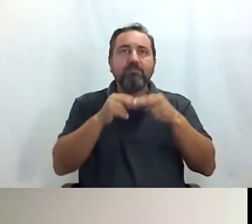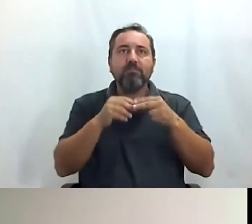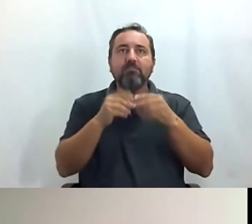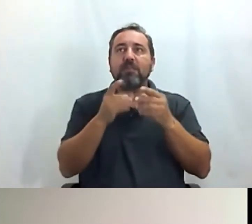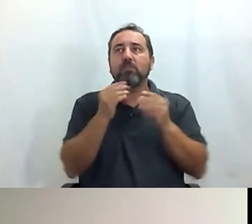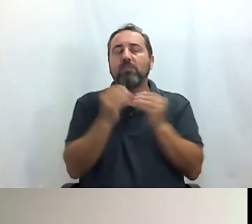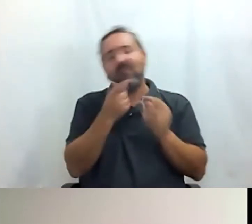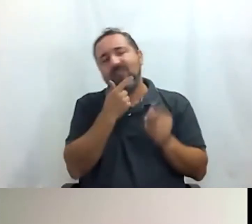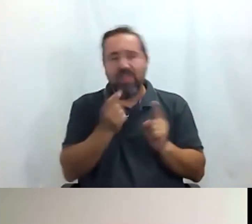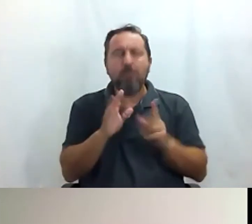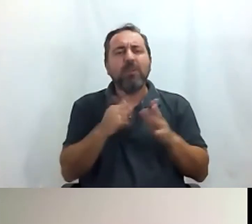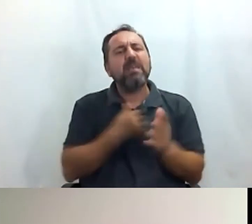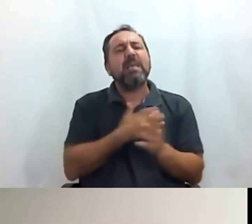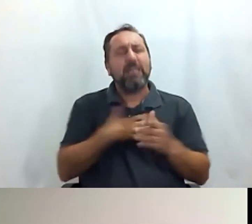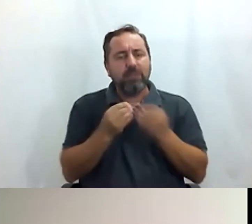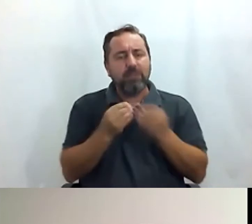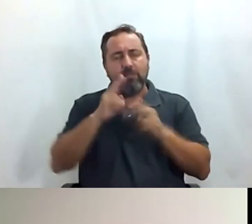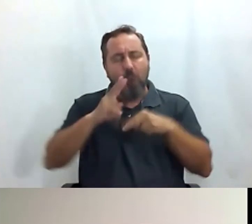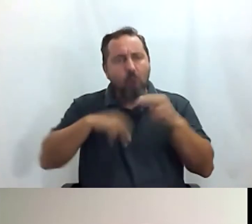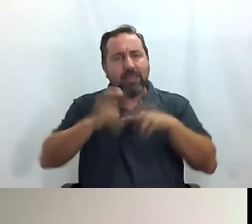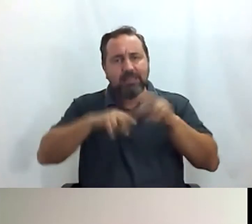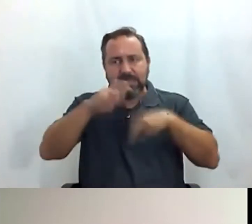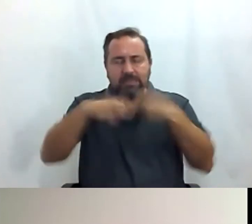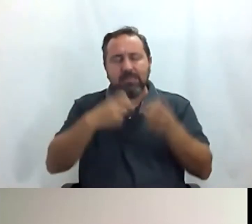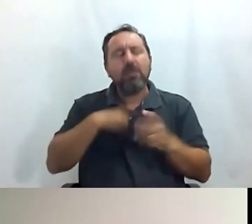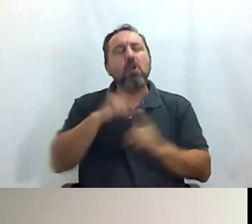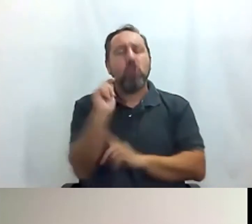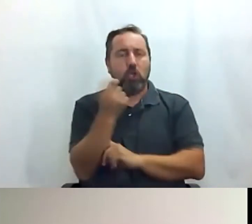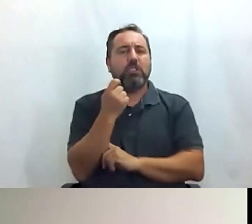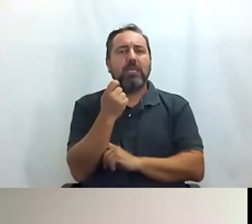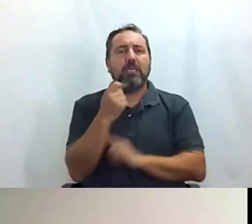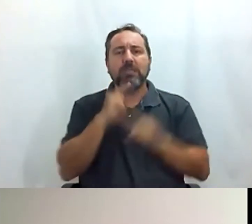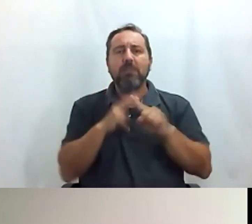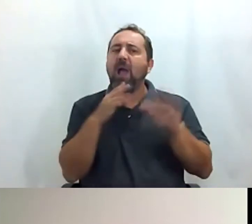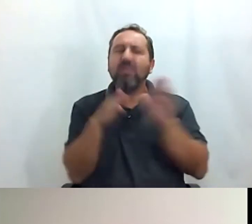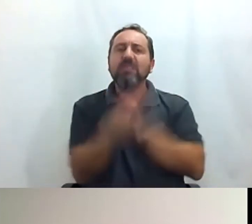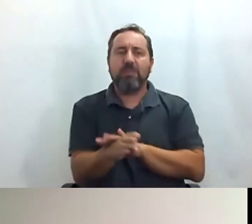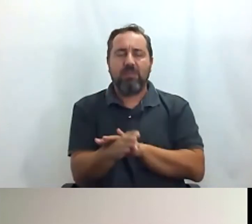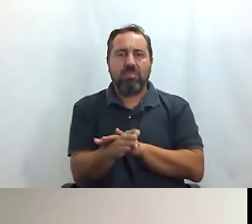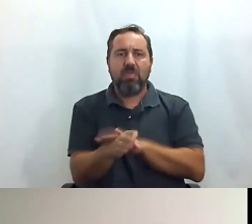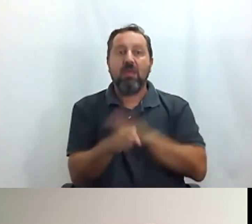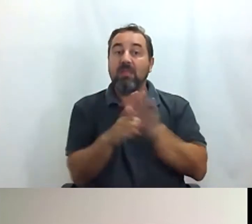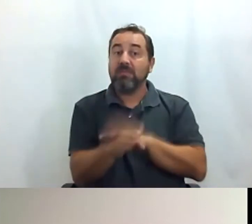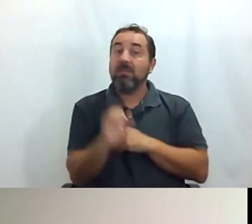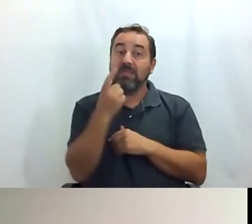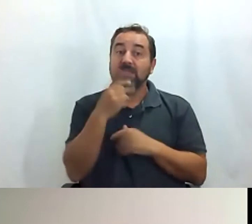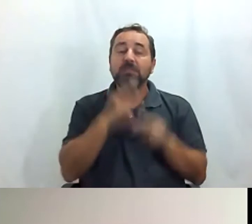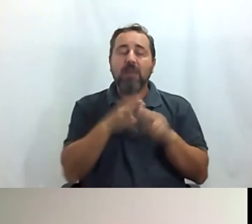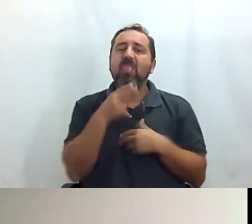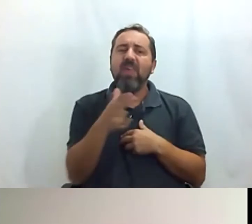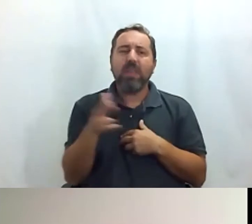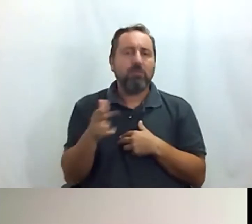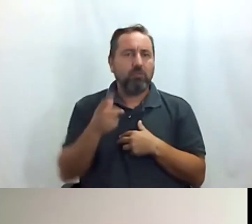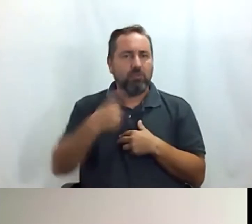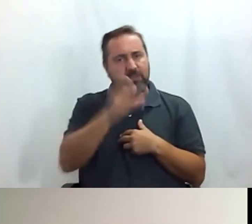fácil, pero hemos querido hacer las obras que sean necesarias para conseguir esa accesibilidad porque por encima de todo está ese derecho que tienen las